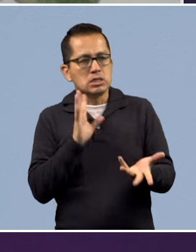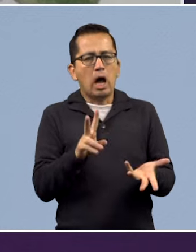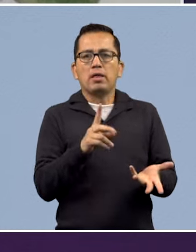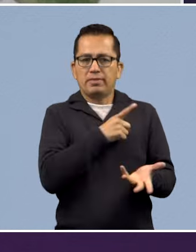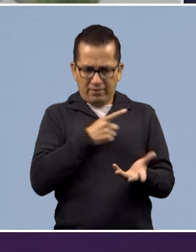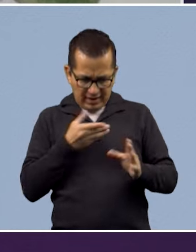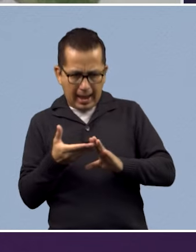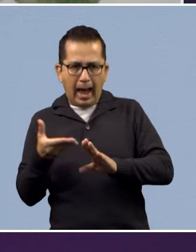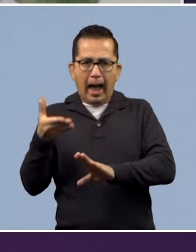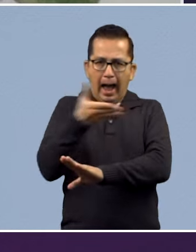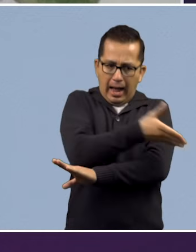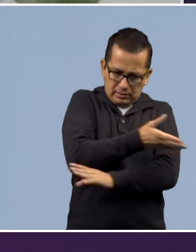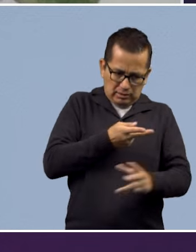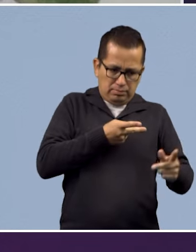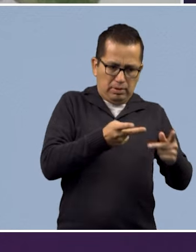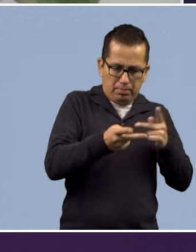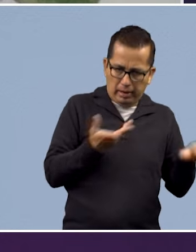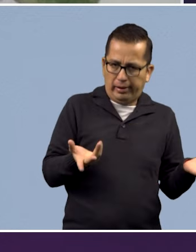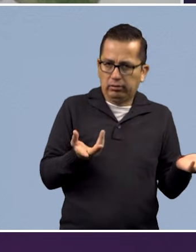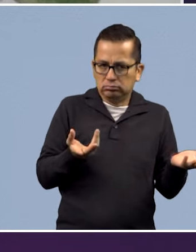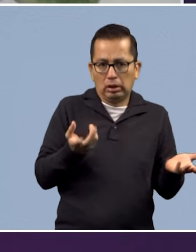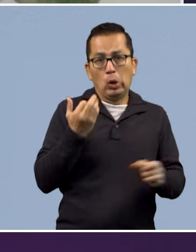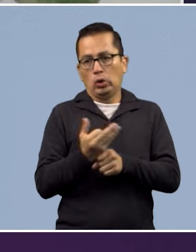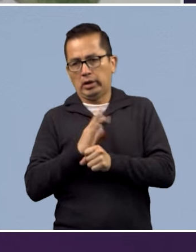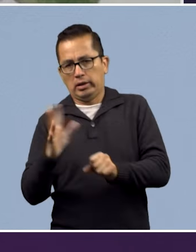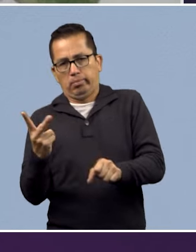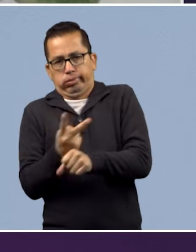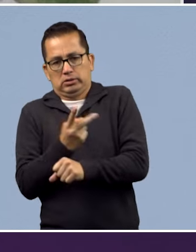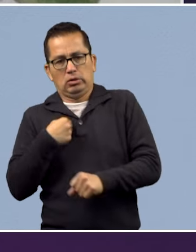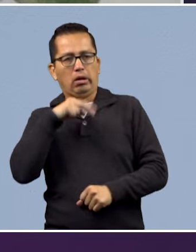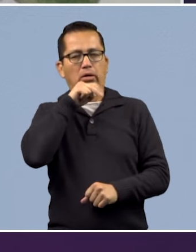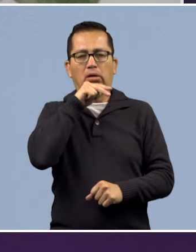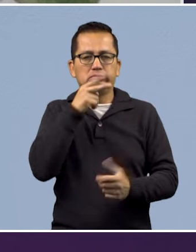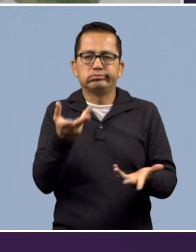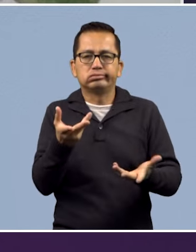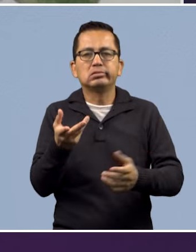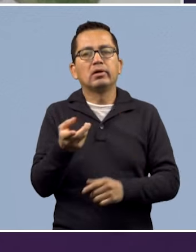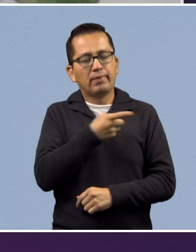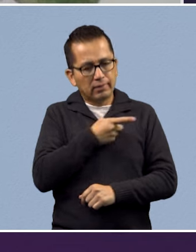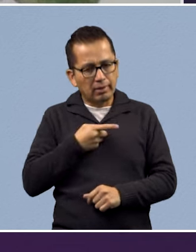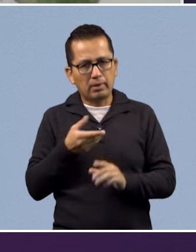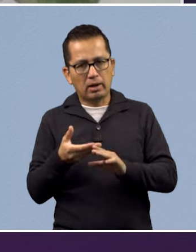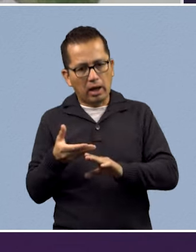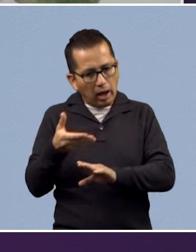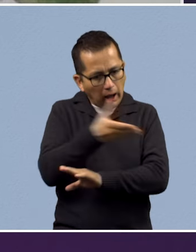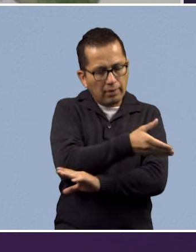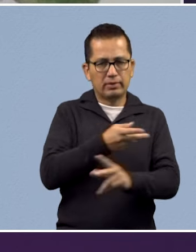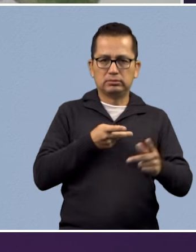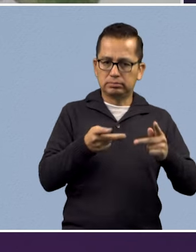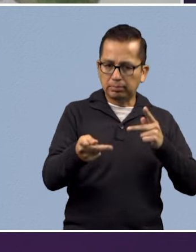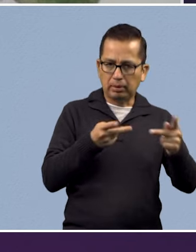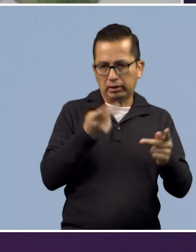y no antes, ¿no? No tenemos, falta una cultura de, pues de prevención.